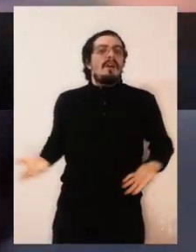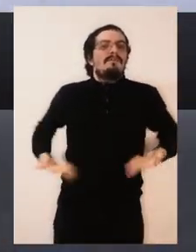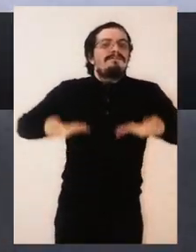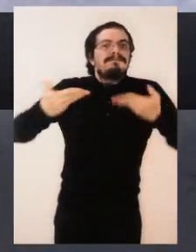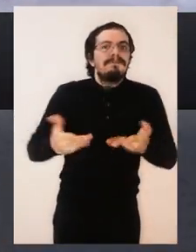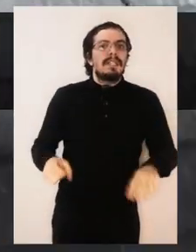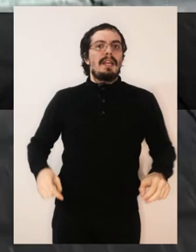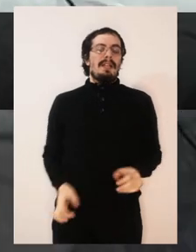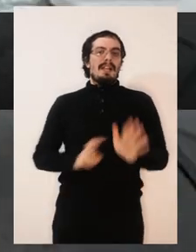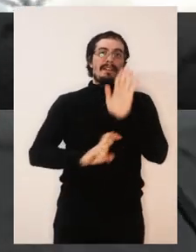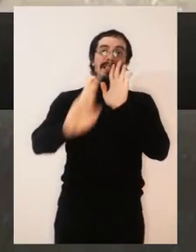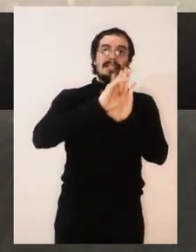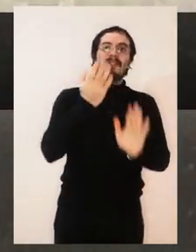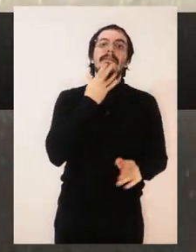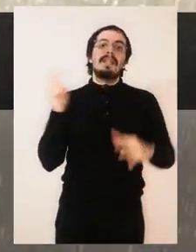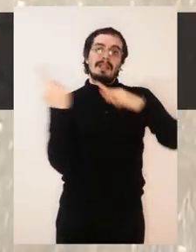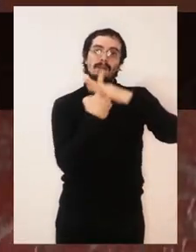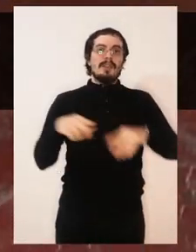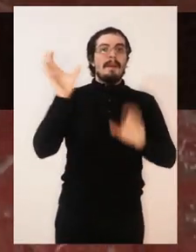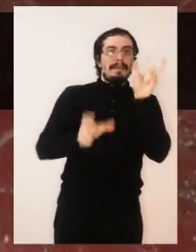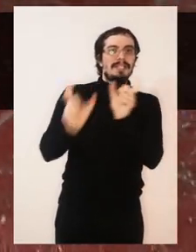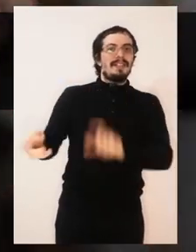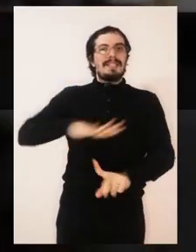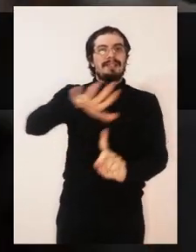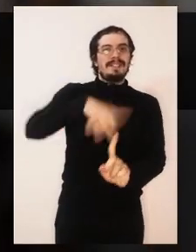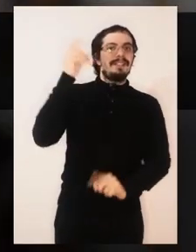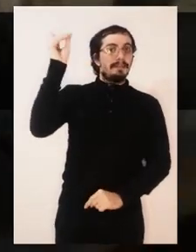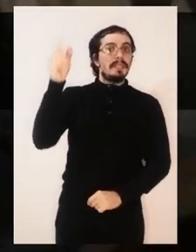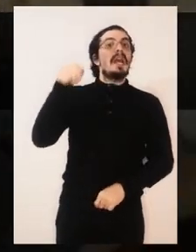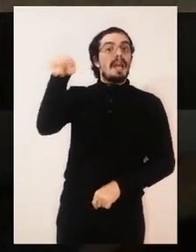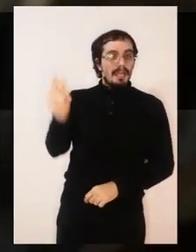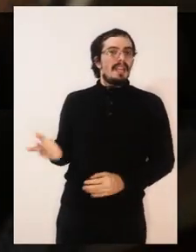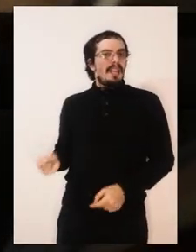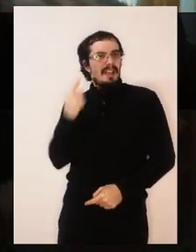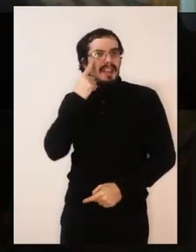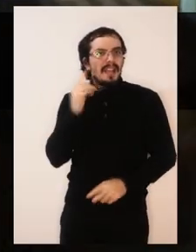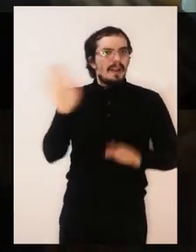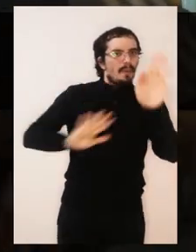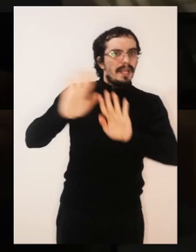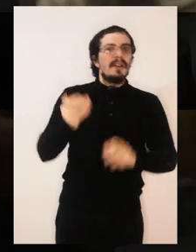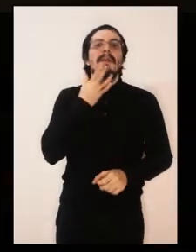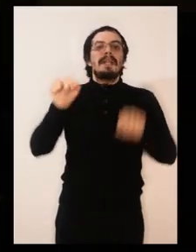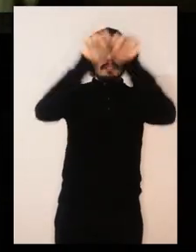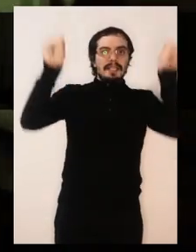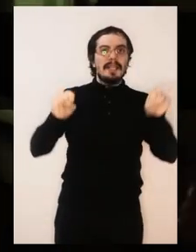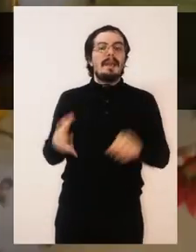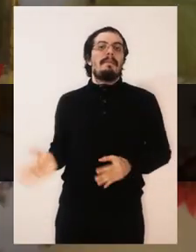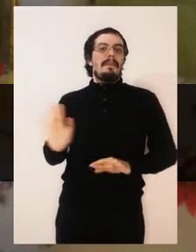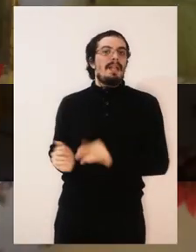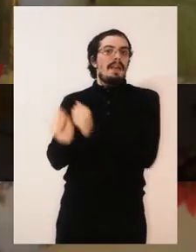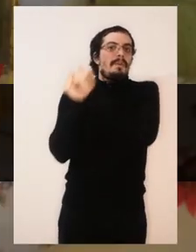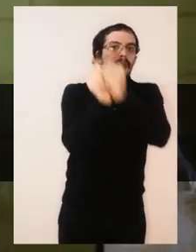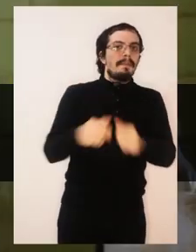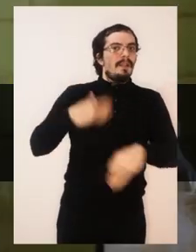rehabilitación de personas en situación de discapacidad, abordar el cuidado y los sistemas de acompañamiento a largo plazo